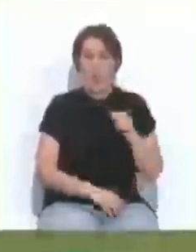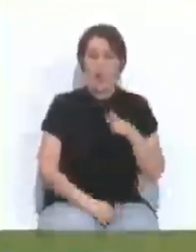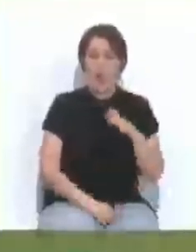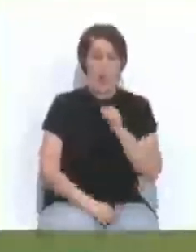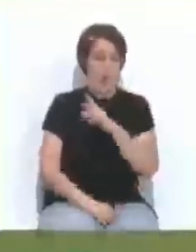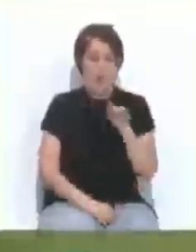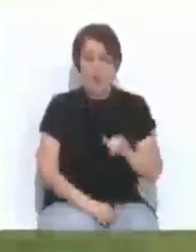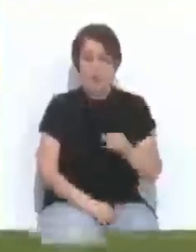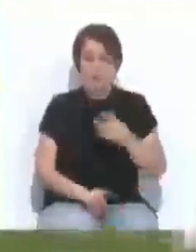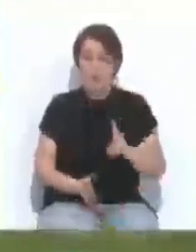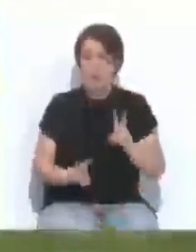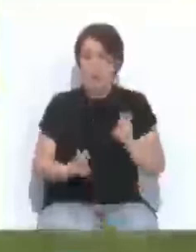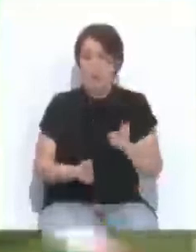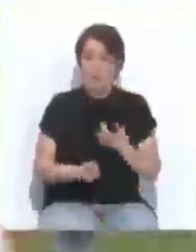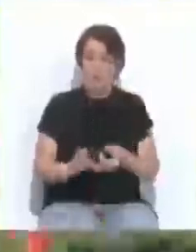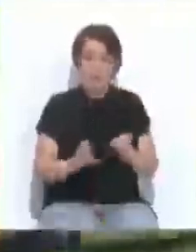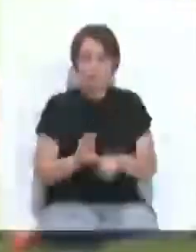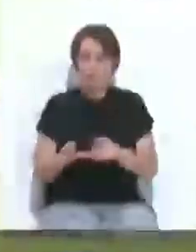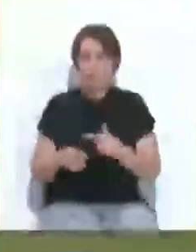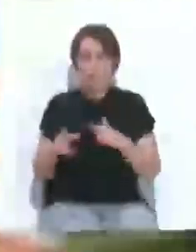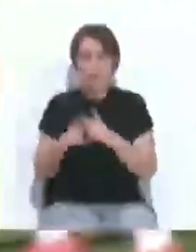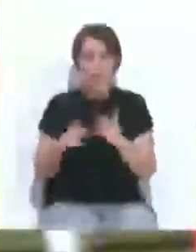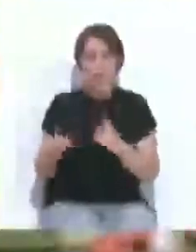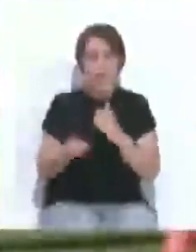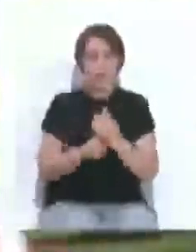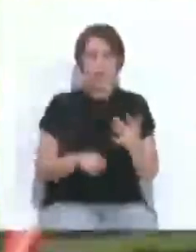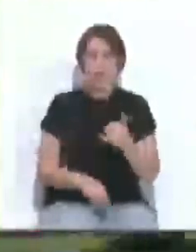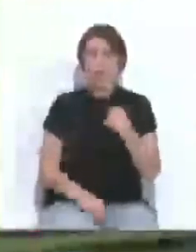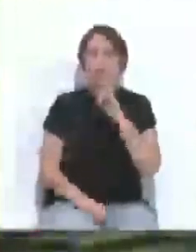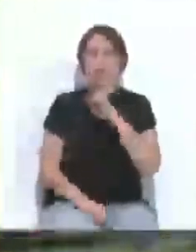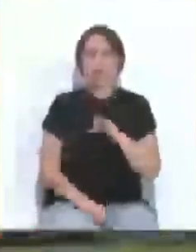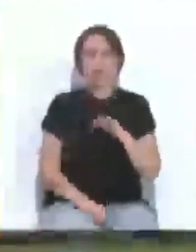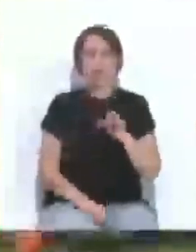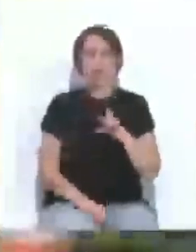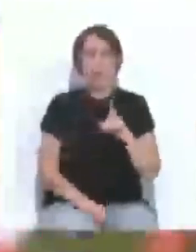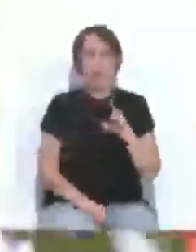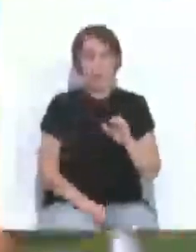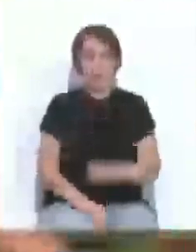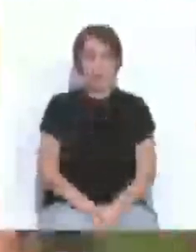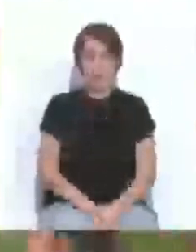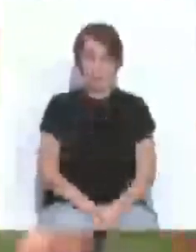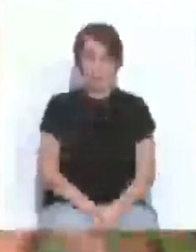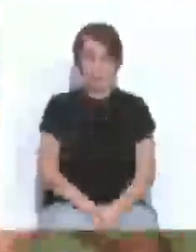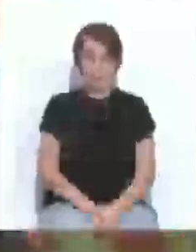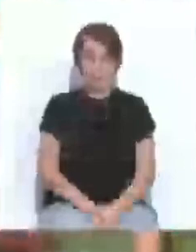Alcaraz es de la gran novedad de la expedición para medirse al cuadro de Nostiarra. Es baja por lesión. Fede Sanemeterio.